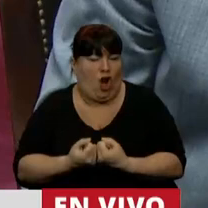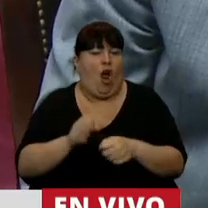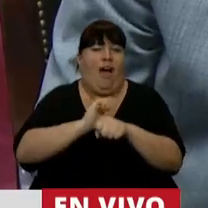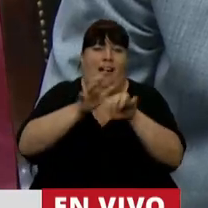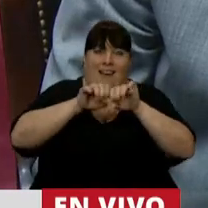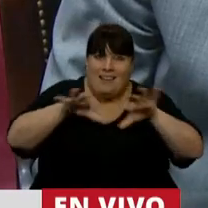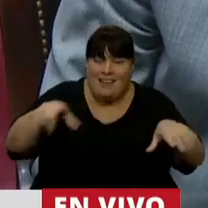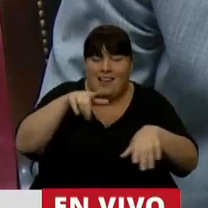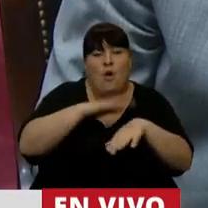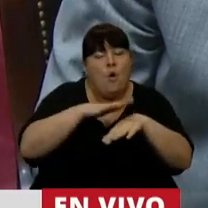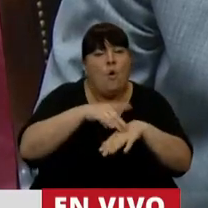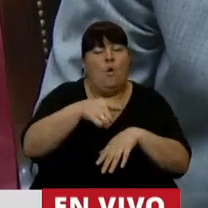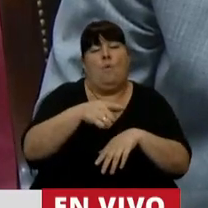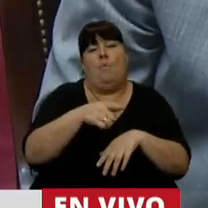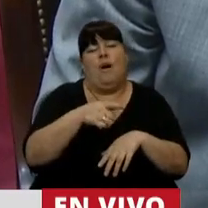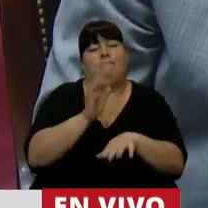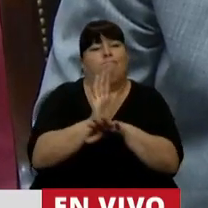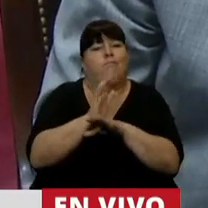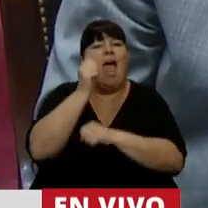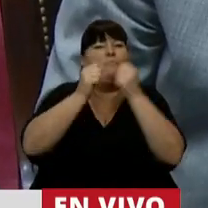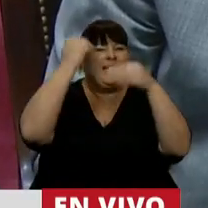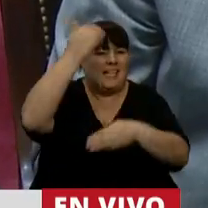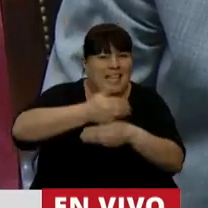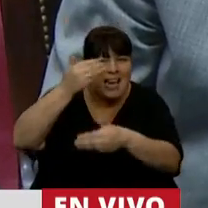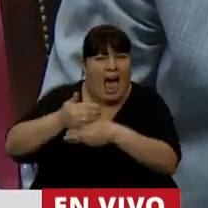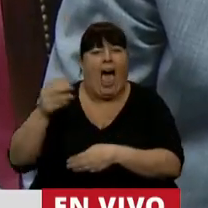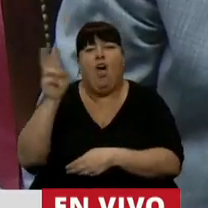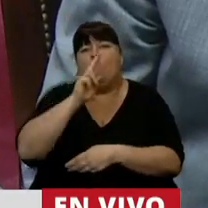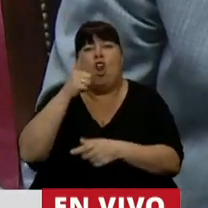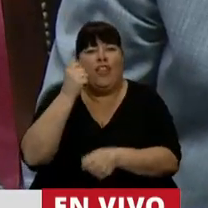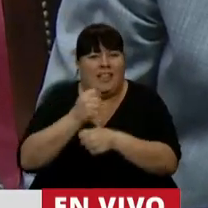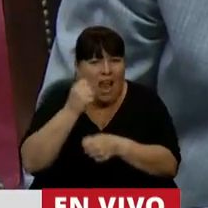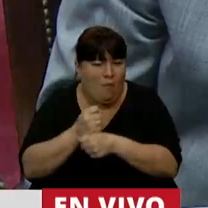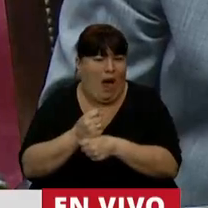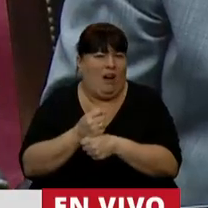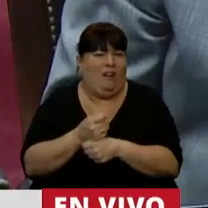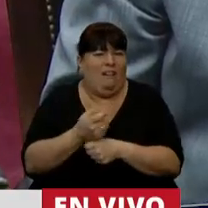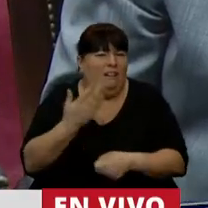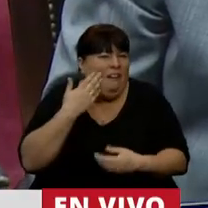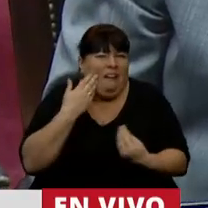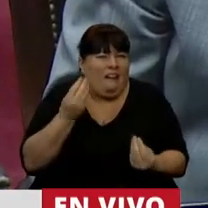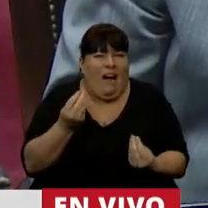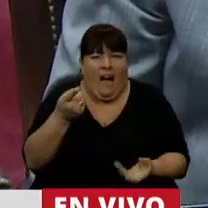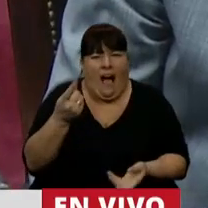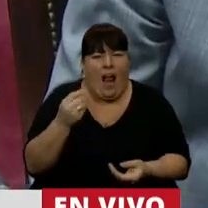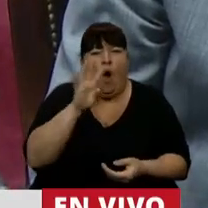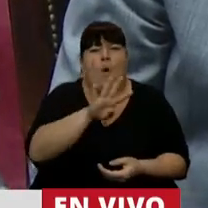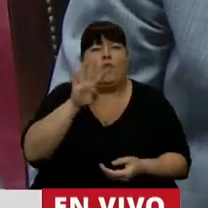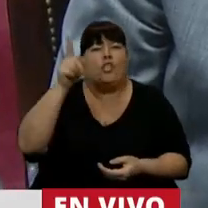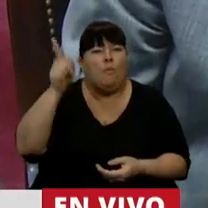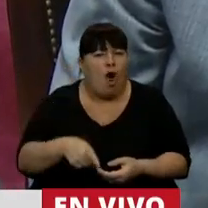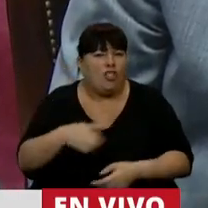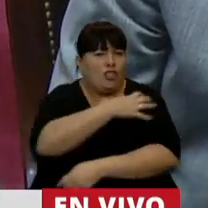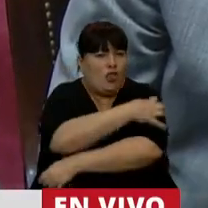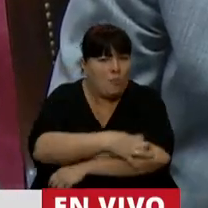pandemia que dejó pymes cerradas y mujeres sin muchísimo trabajo. ¿Con qué cara? Con 44%